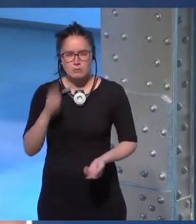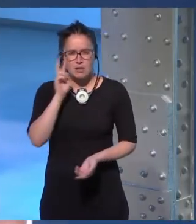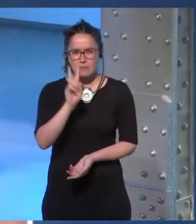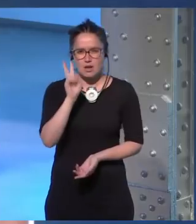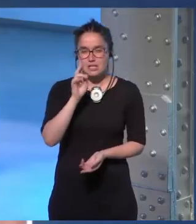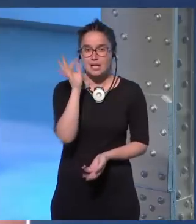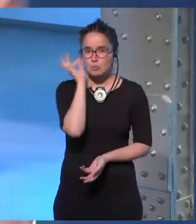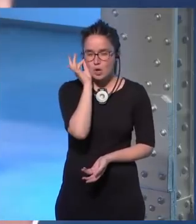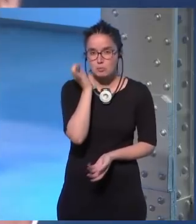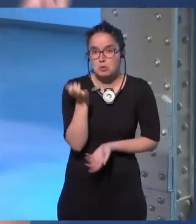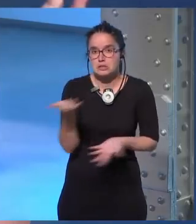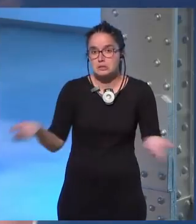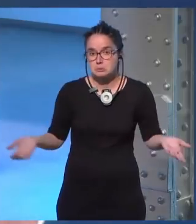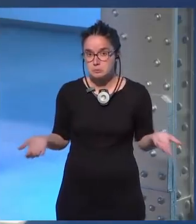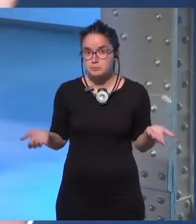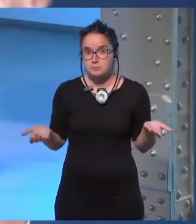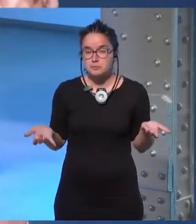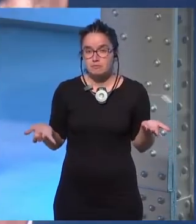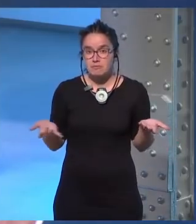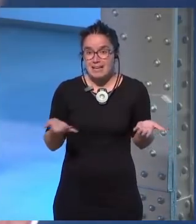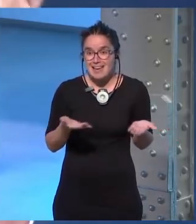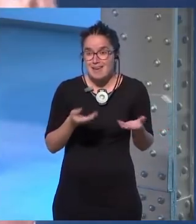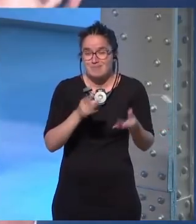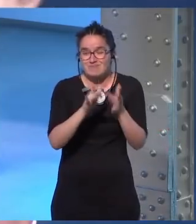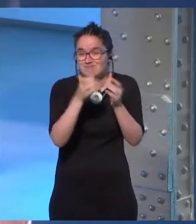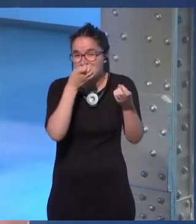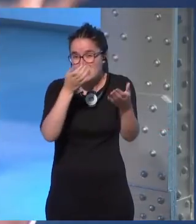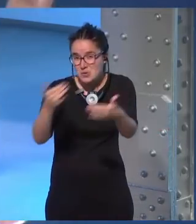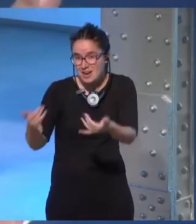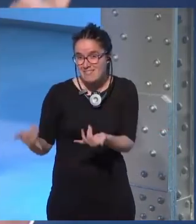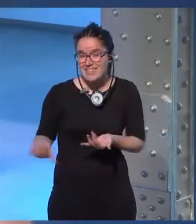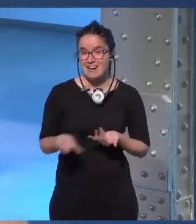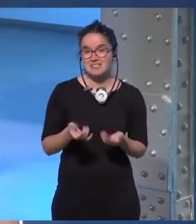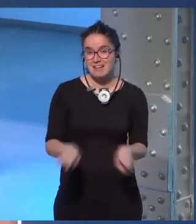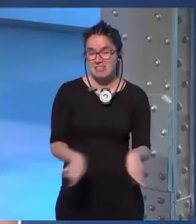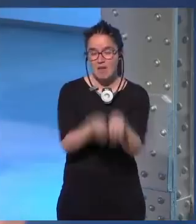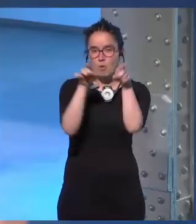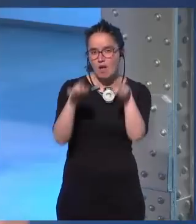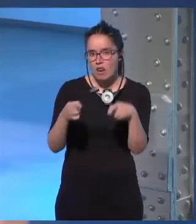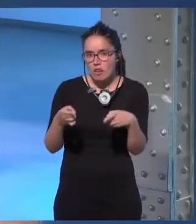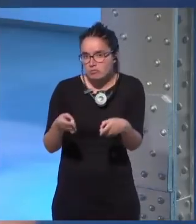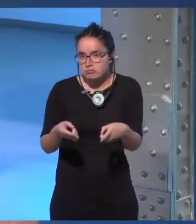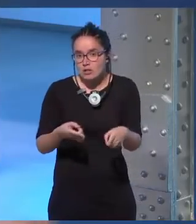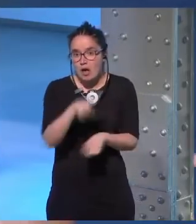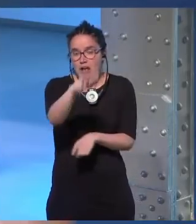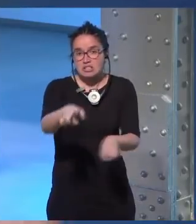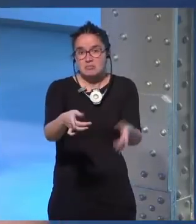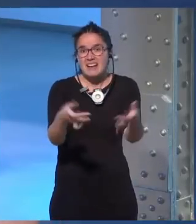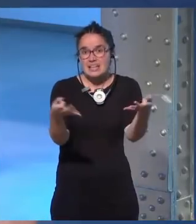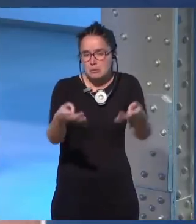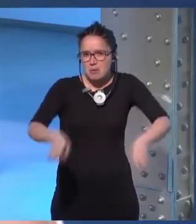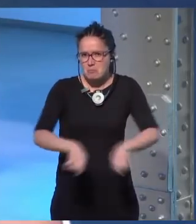fijarme más en estas mujeres, pues eso, que no caen bien, a las que no les importa un comino lo que le pase a los demás.